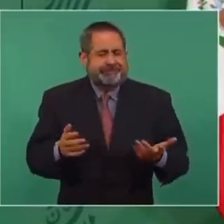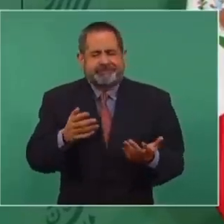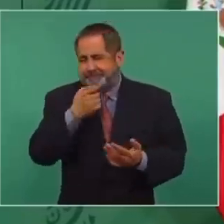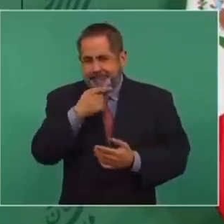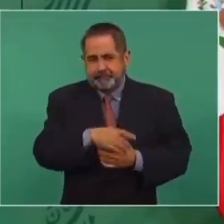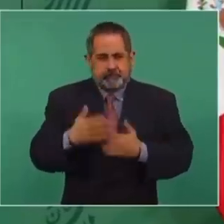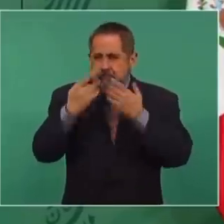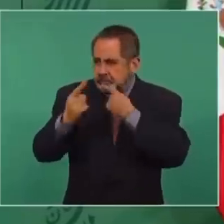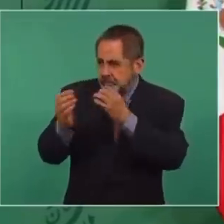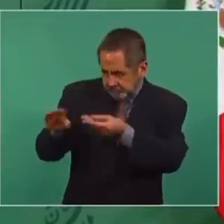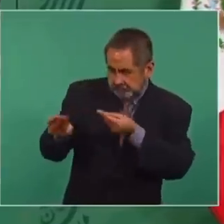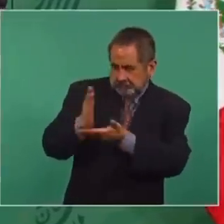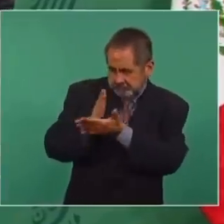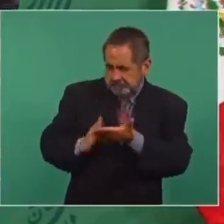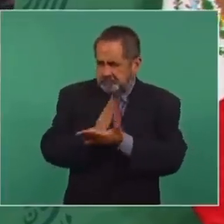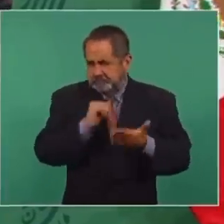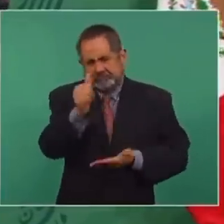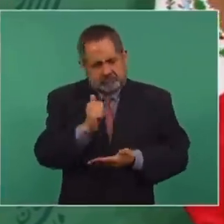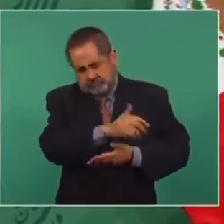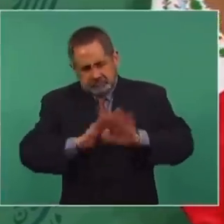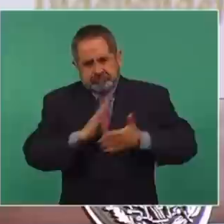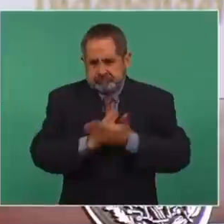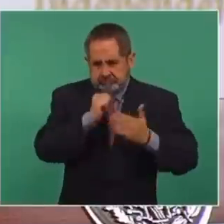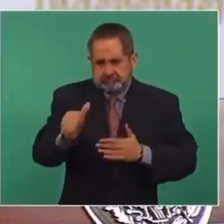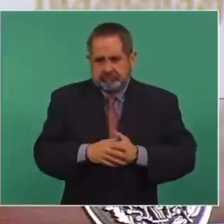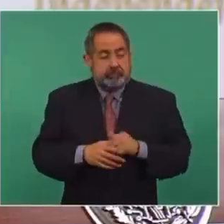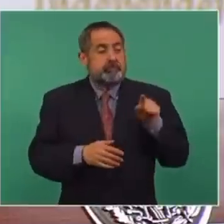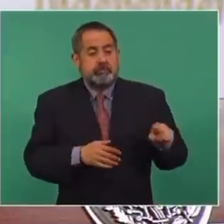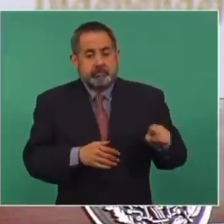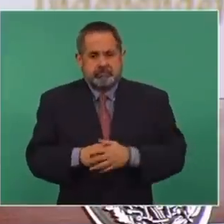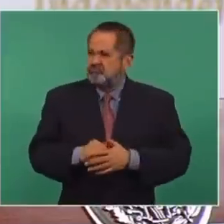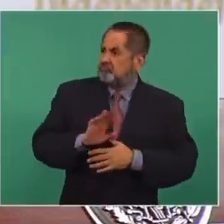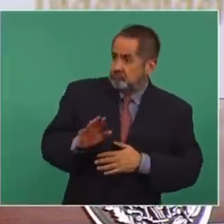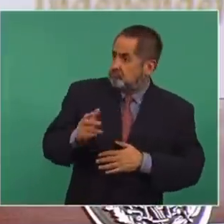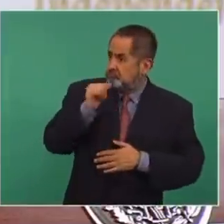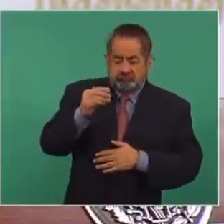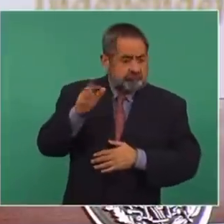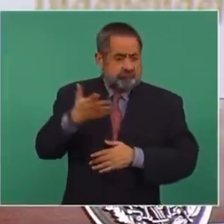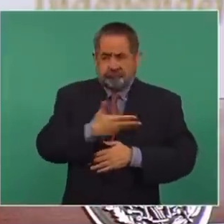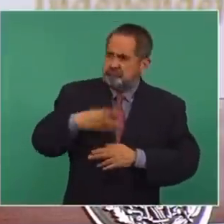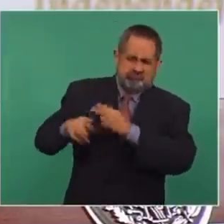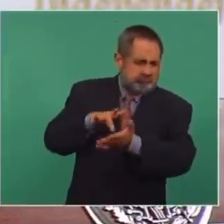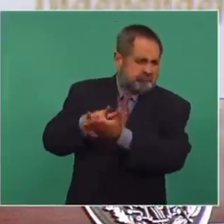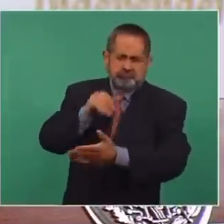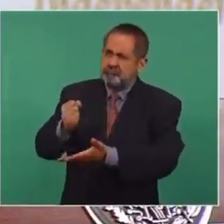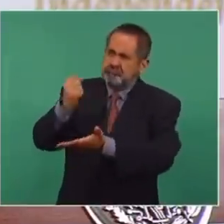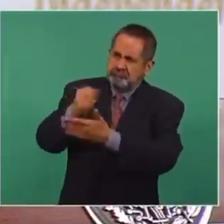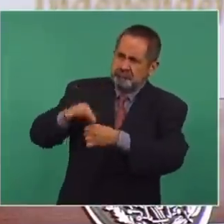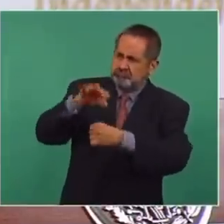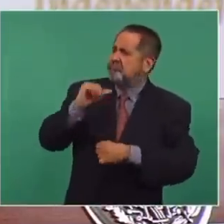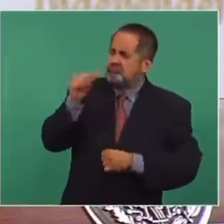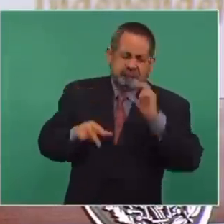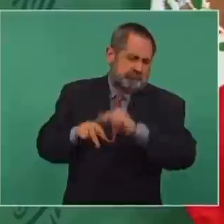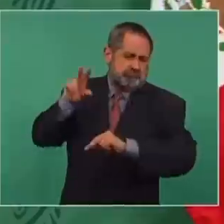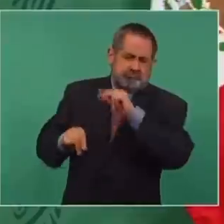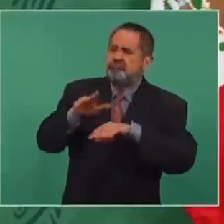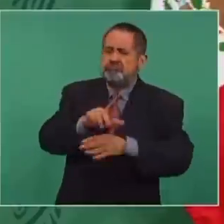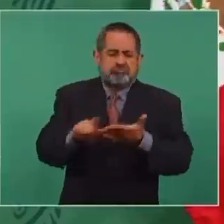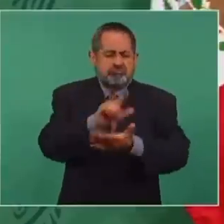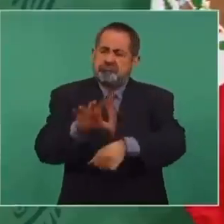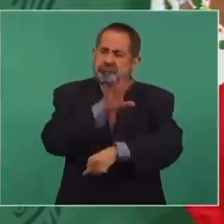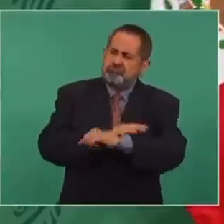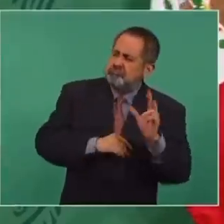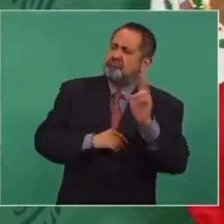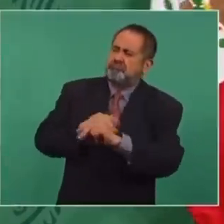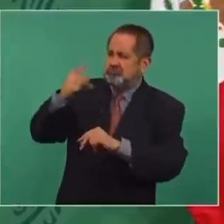negociación, no hubo partidas de moche, entonces que se olvide el presidente, no vamos a aprobar la reforma eléctrica.